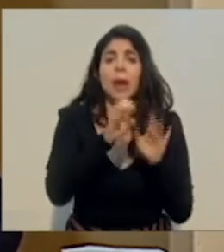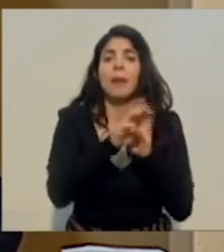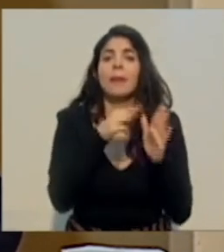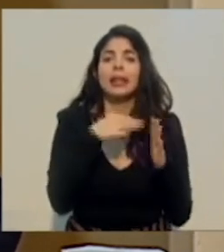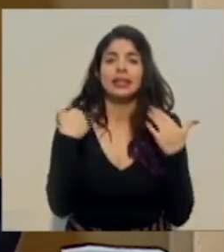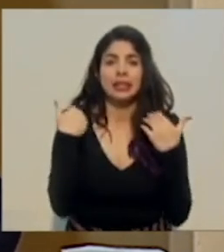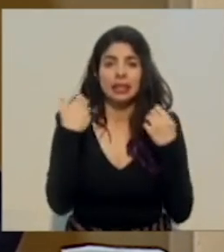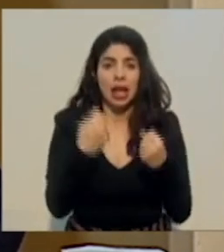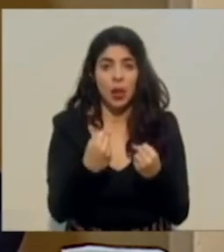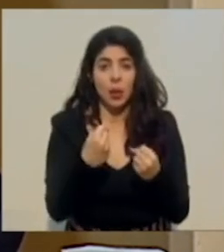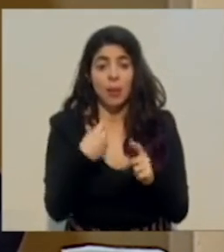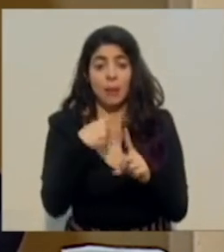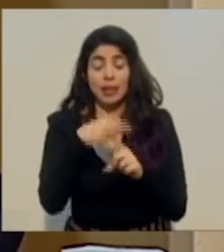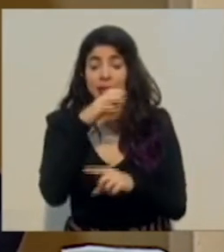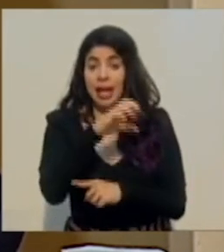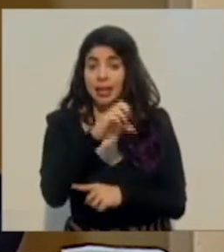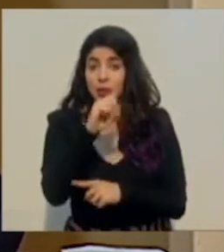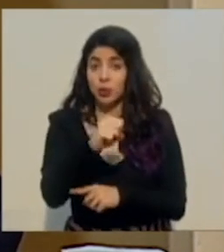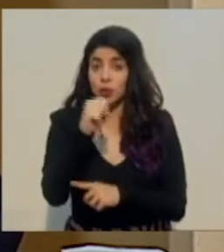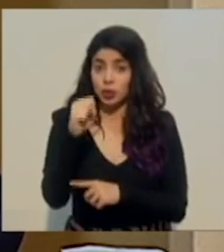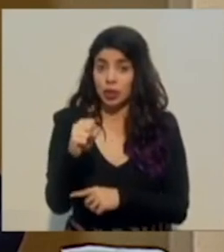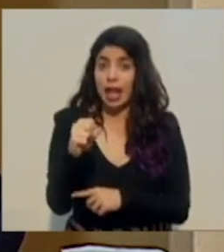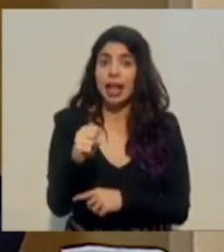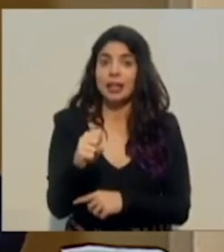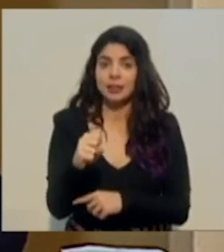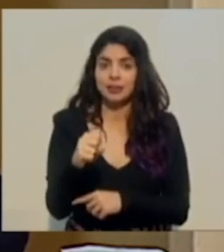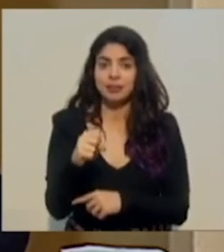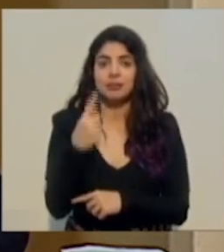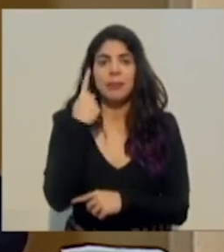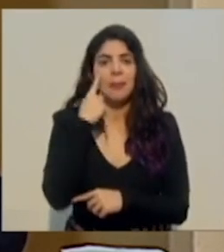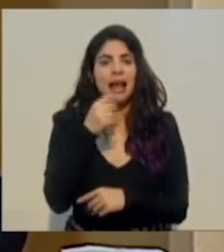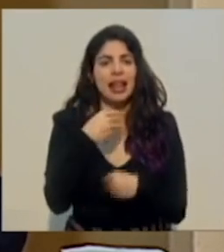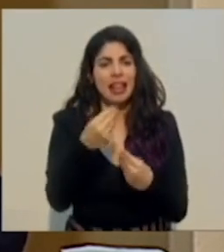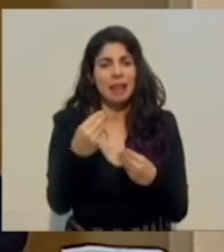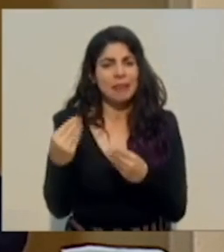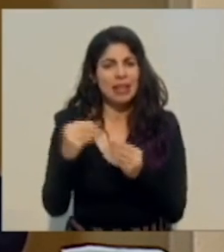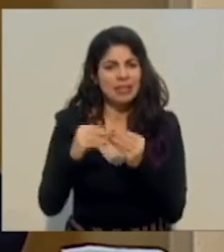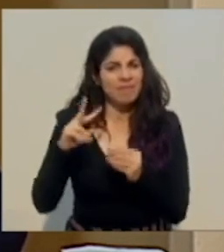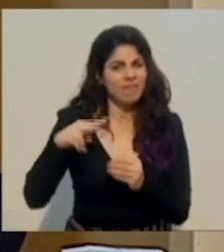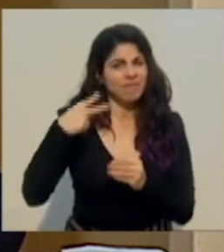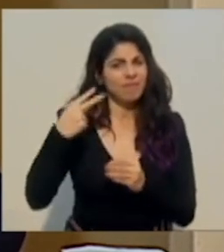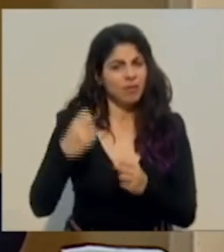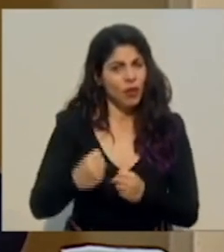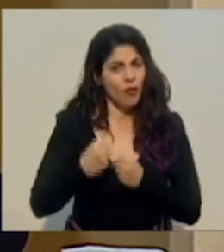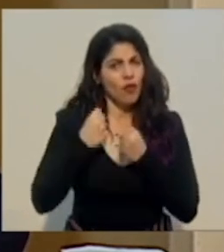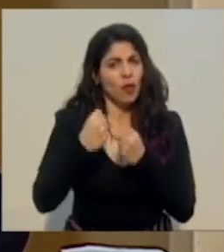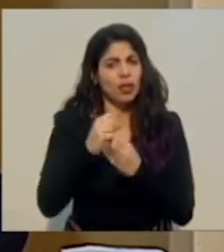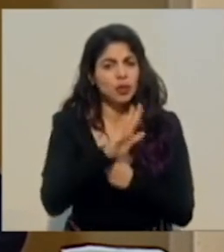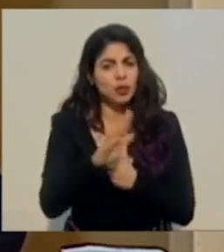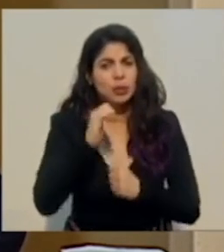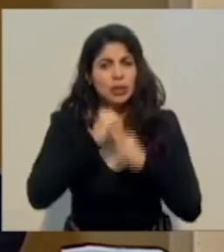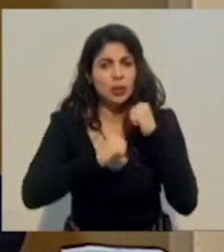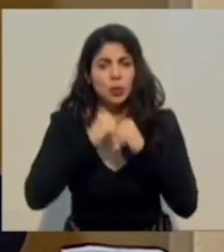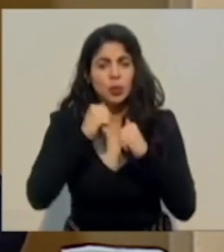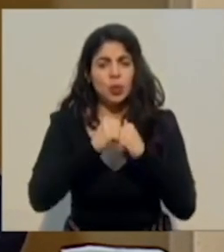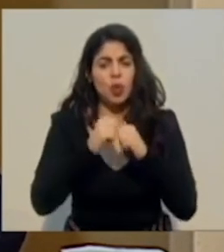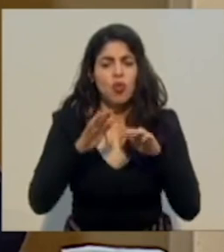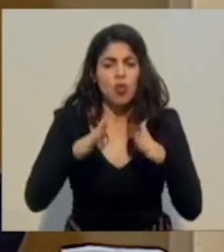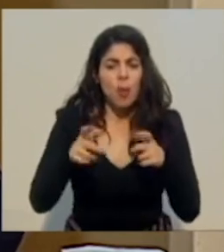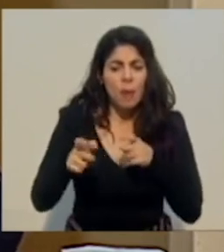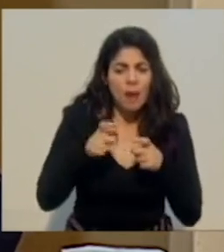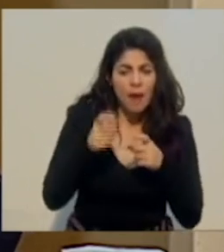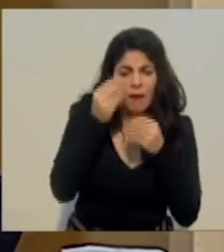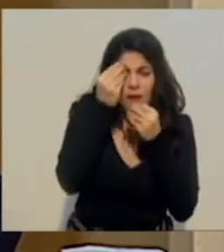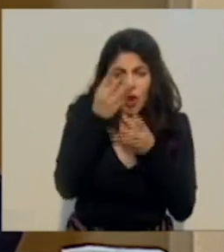Social en el reforzamiento y el mejoramiento de toda la estructura de gestión de información a nivel de los cantones sobre los